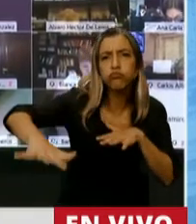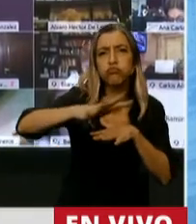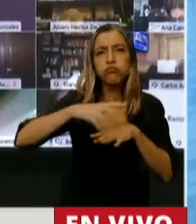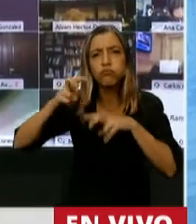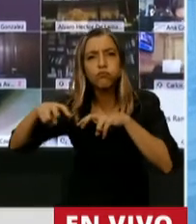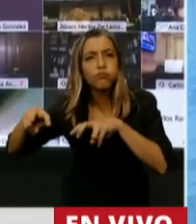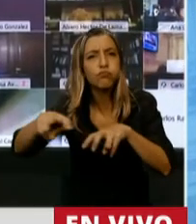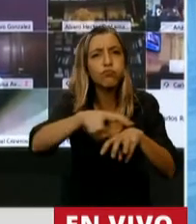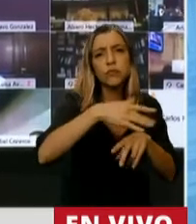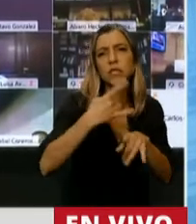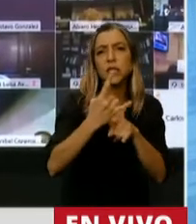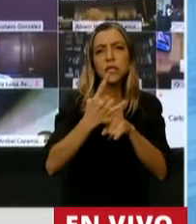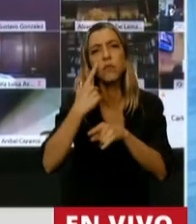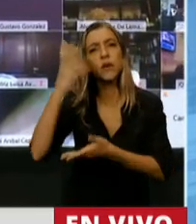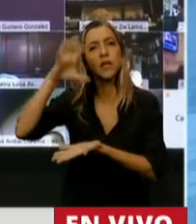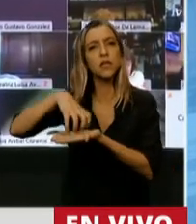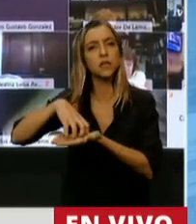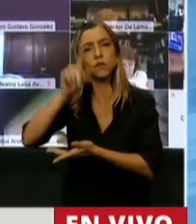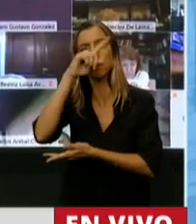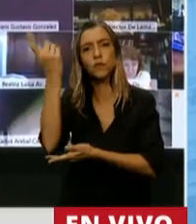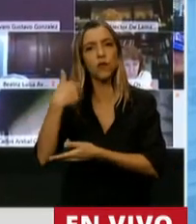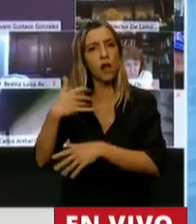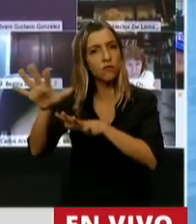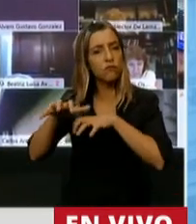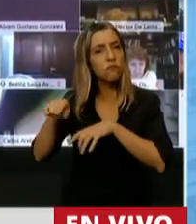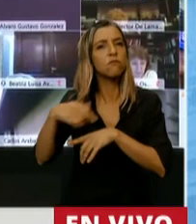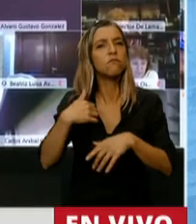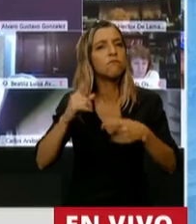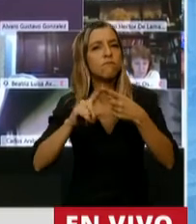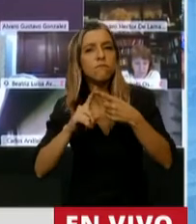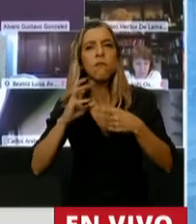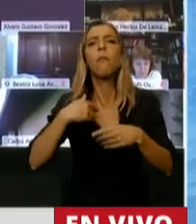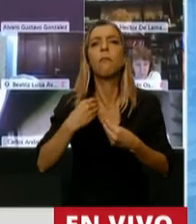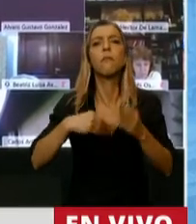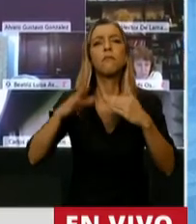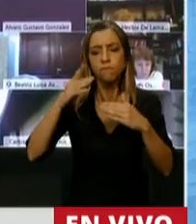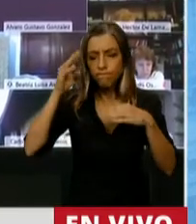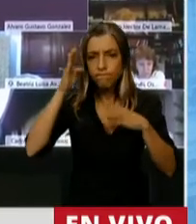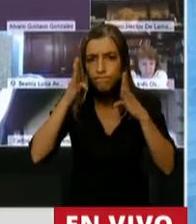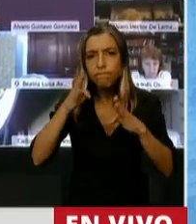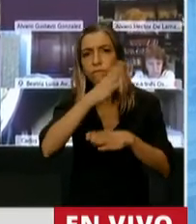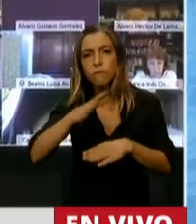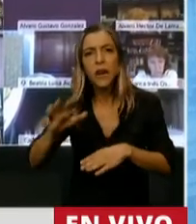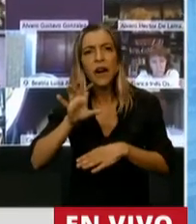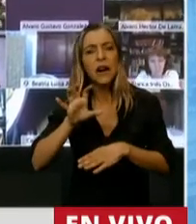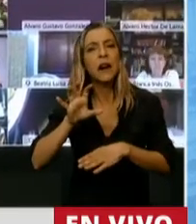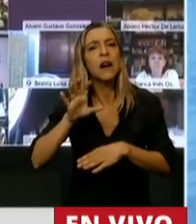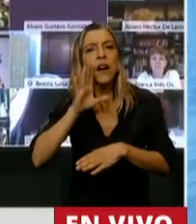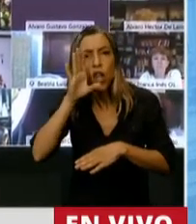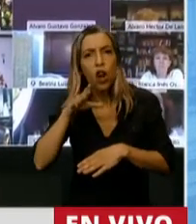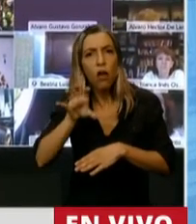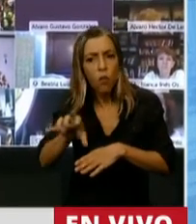Instituto Nacional de Tecnología Agropecuaria en el Alto Valle del Río Negro, llegando a dirigir su estación